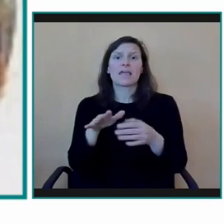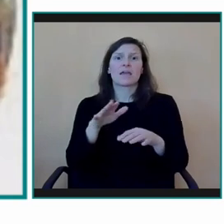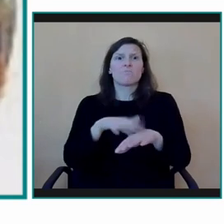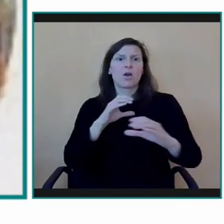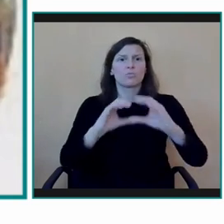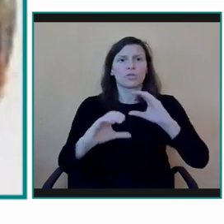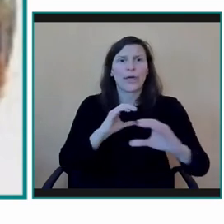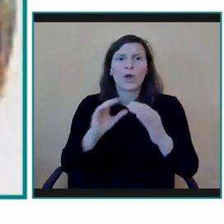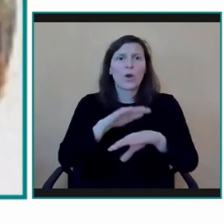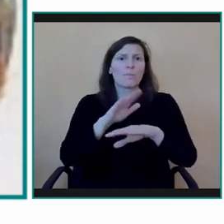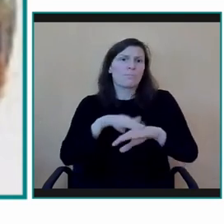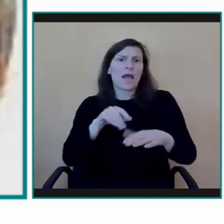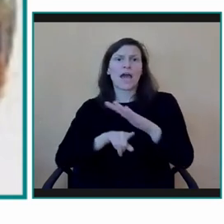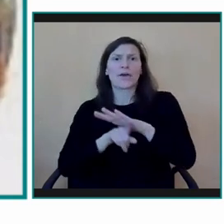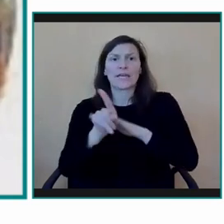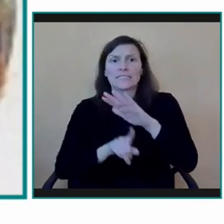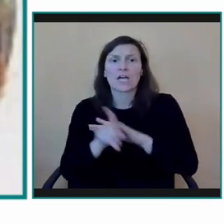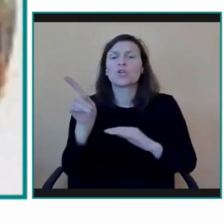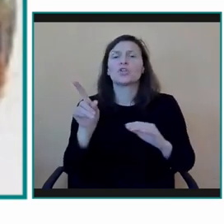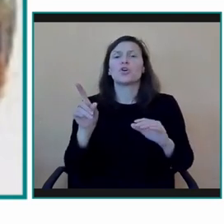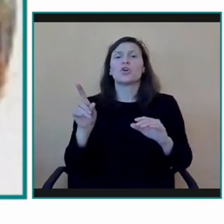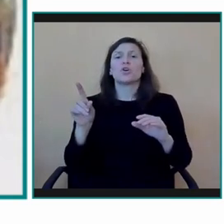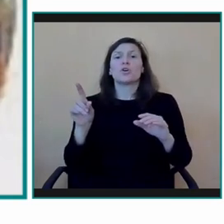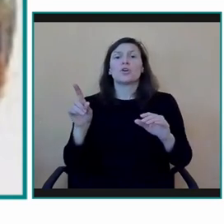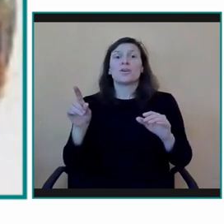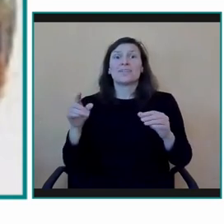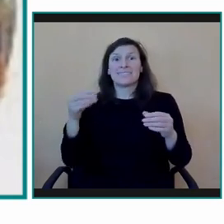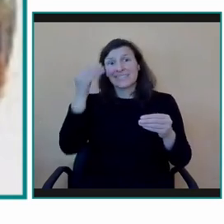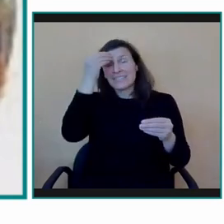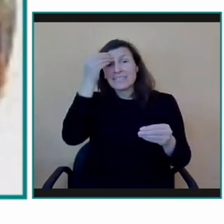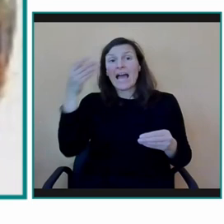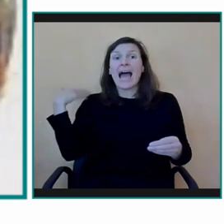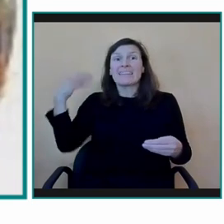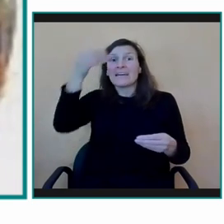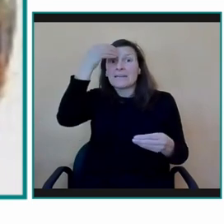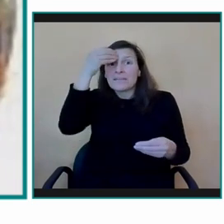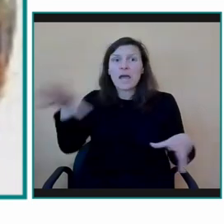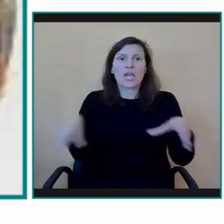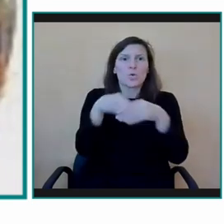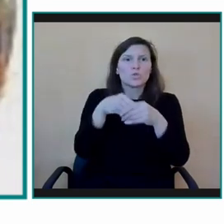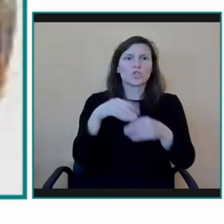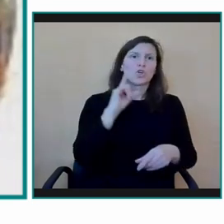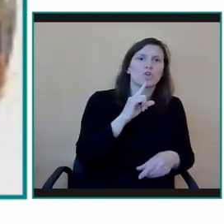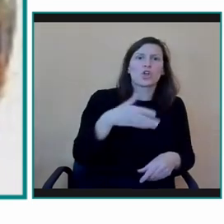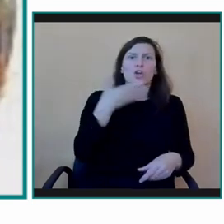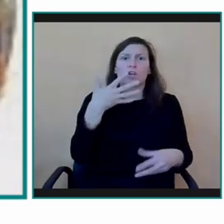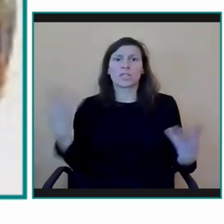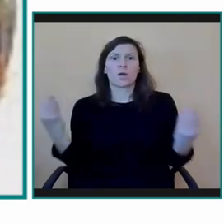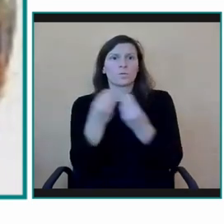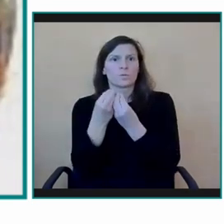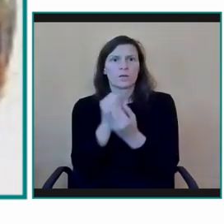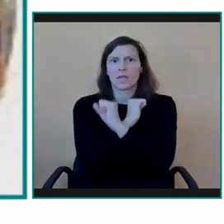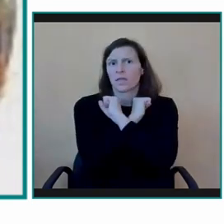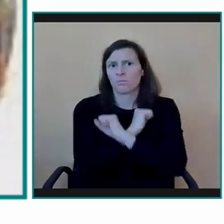escolarización, digo, inclusiva con niños oyentes, era visto claramente como algo imposible. Era